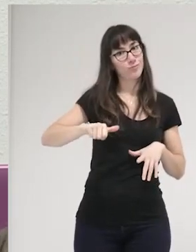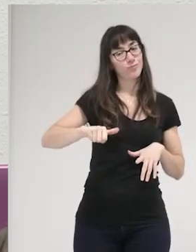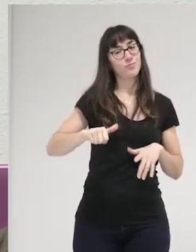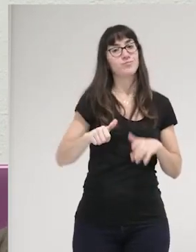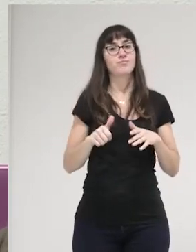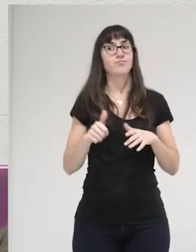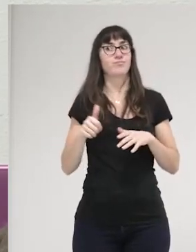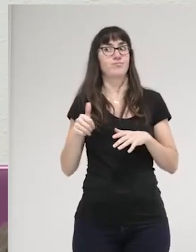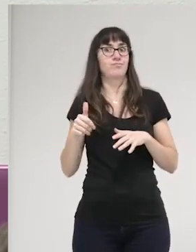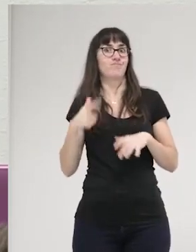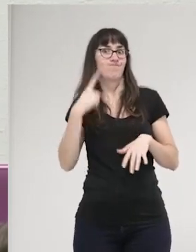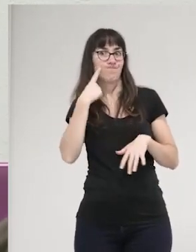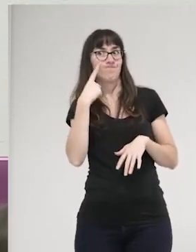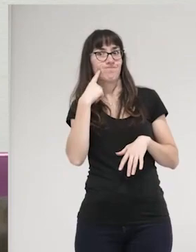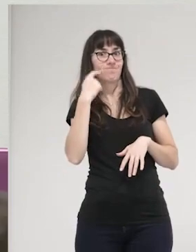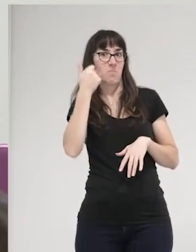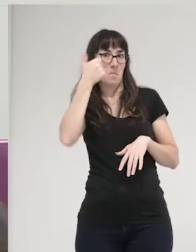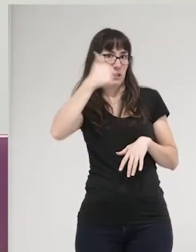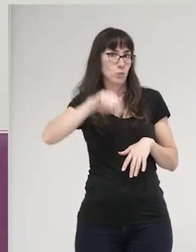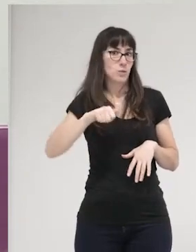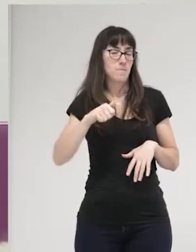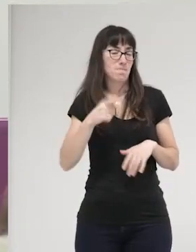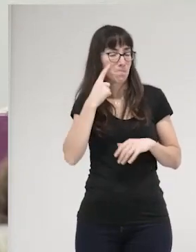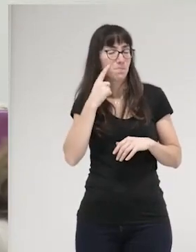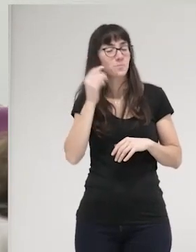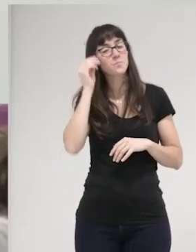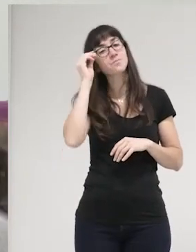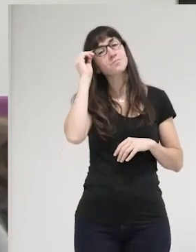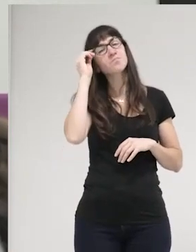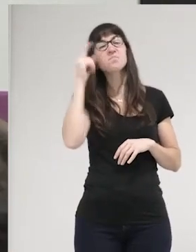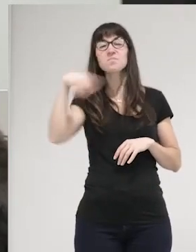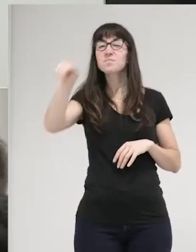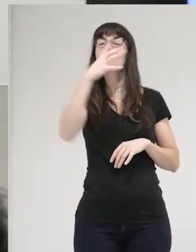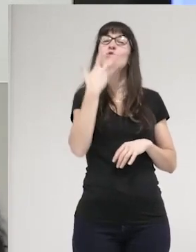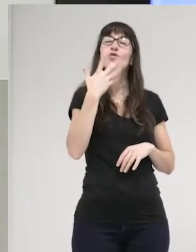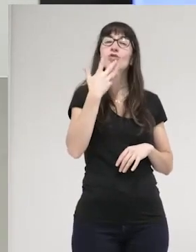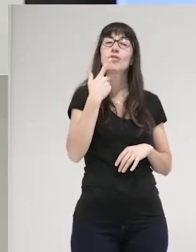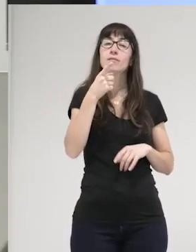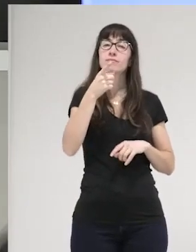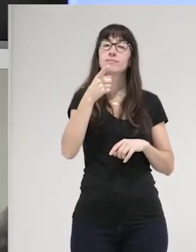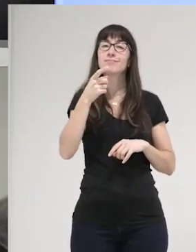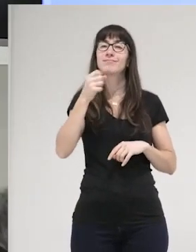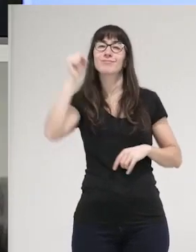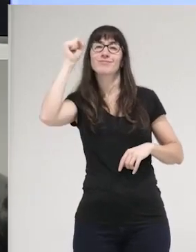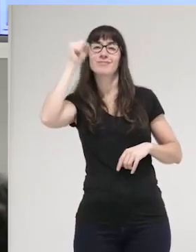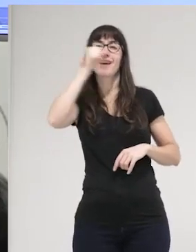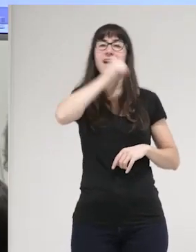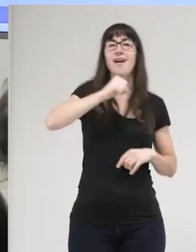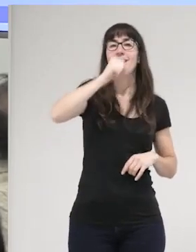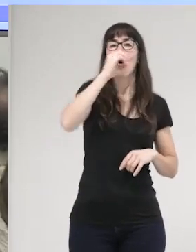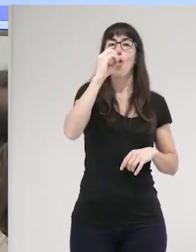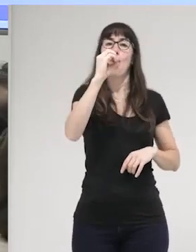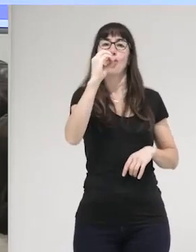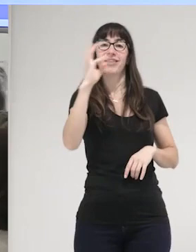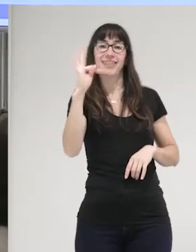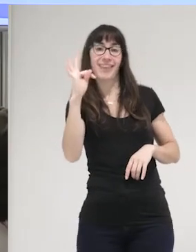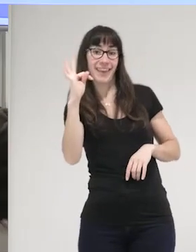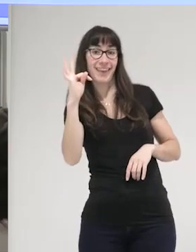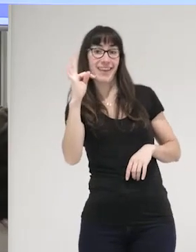el en el bueno en la jugada ¿no? no sé si conocéis ¿habéis visto Operación Triunfo? aquí veis Operación Triunfo